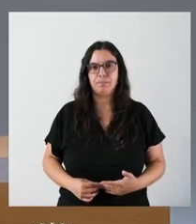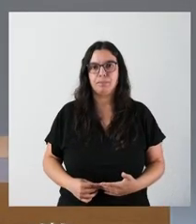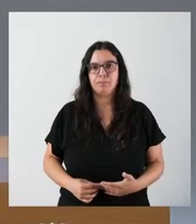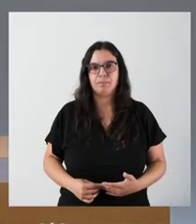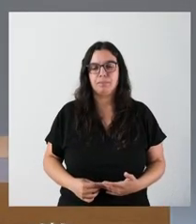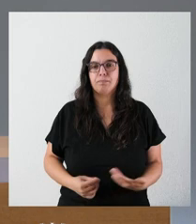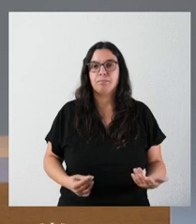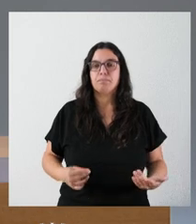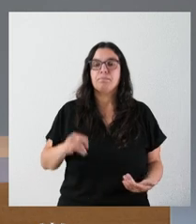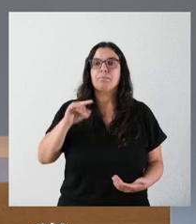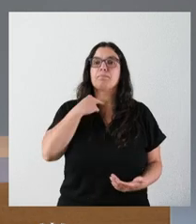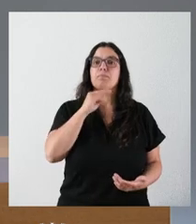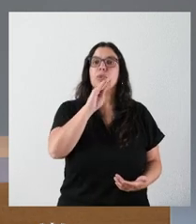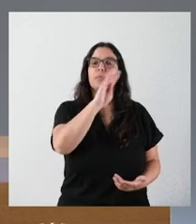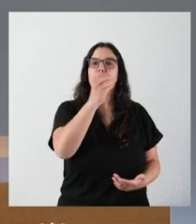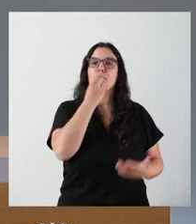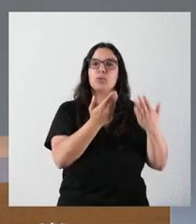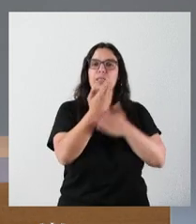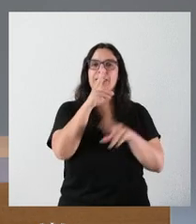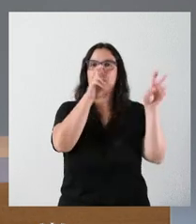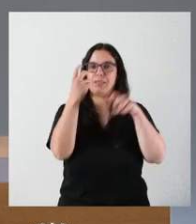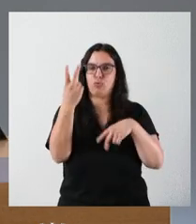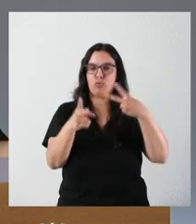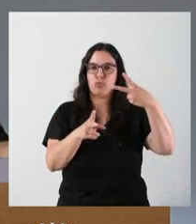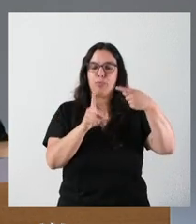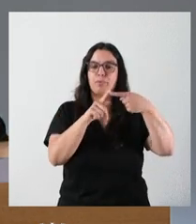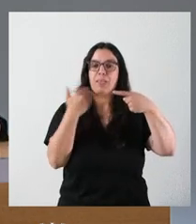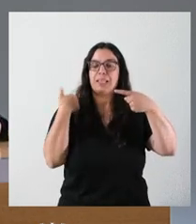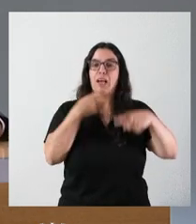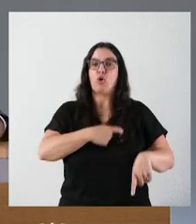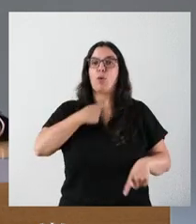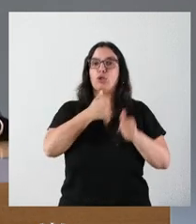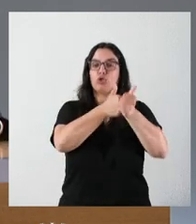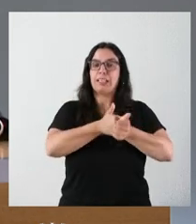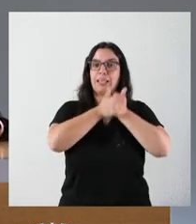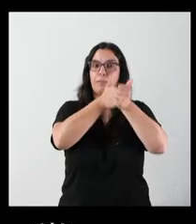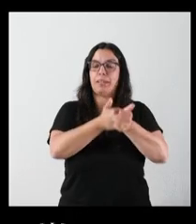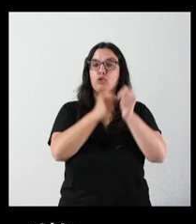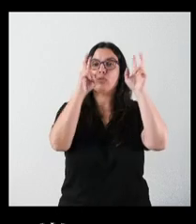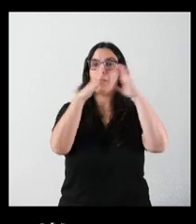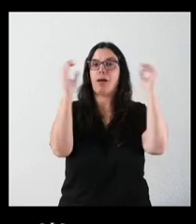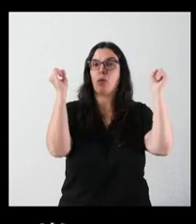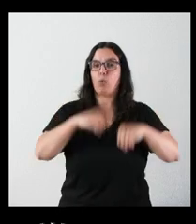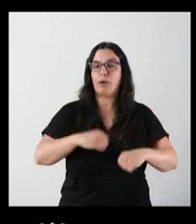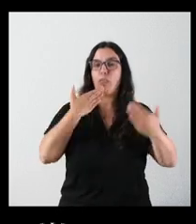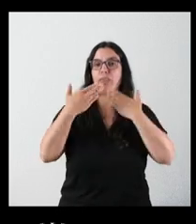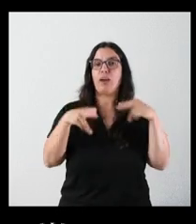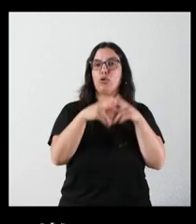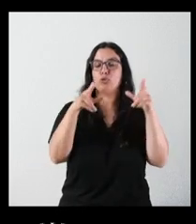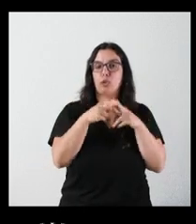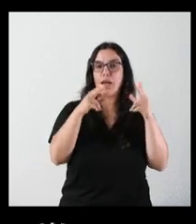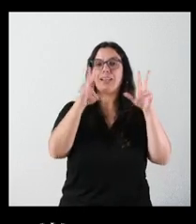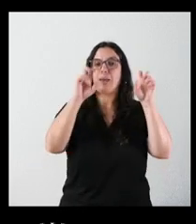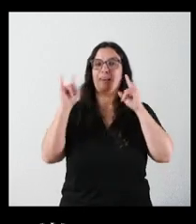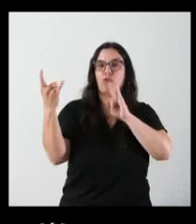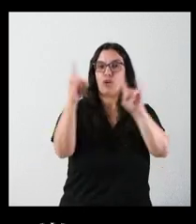Sí, por favor. Buenos días. Dos temas. Terminada ya la comisión de seguimiento en el acuerdo de diálogo social en materia forestal